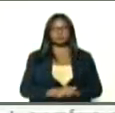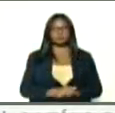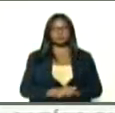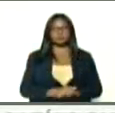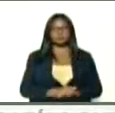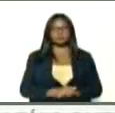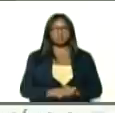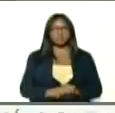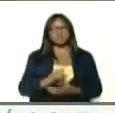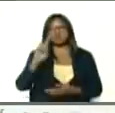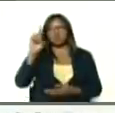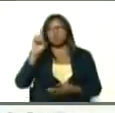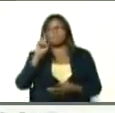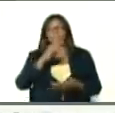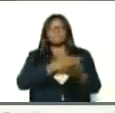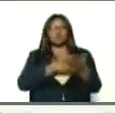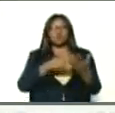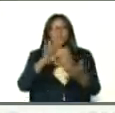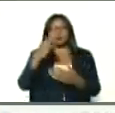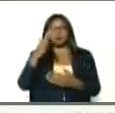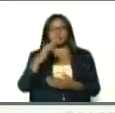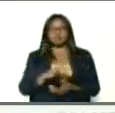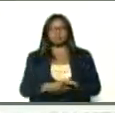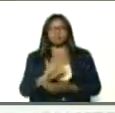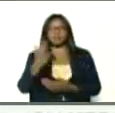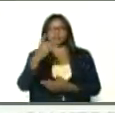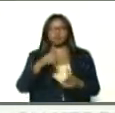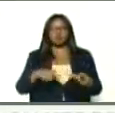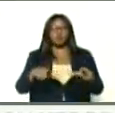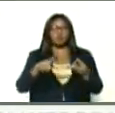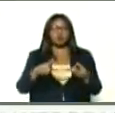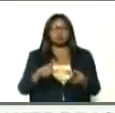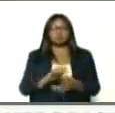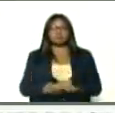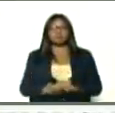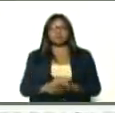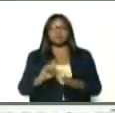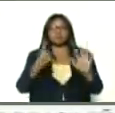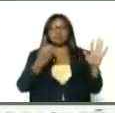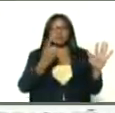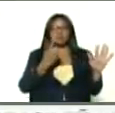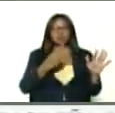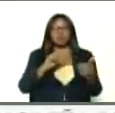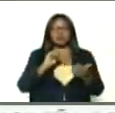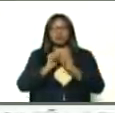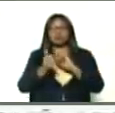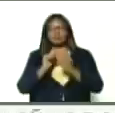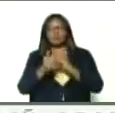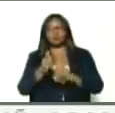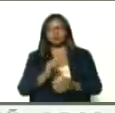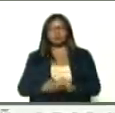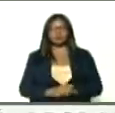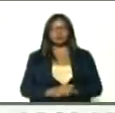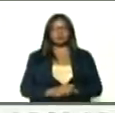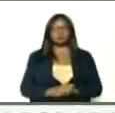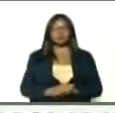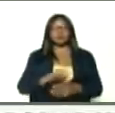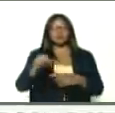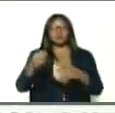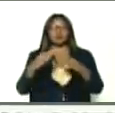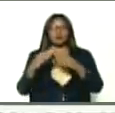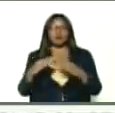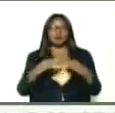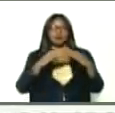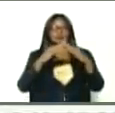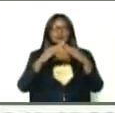casi 1 millón también, en quinto lugar, en sexto lugar, después viene deporte, vivienda y hábitat,